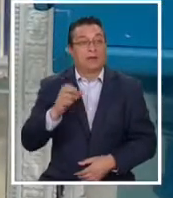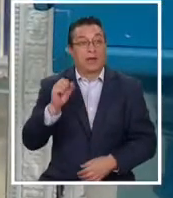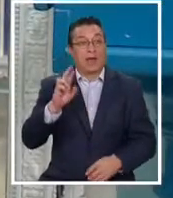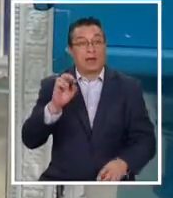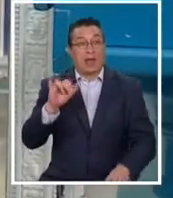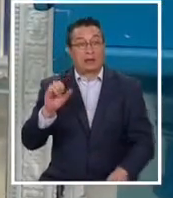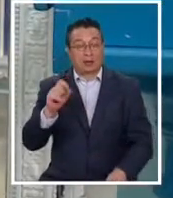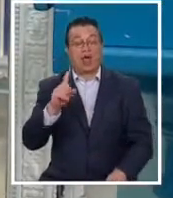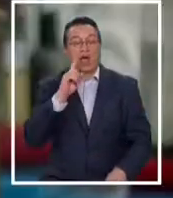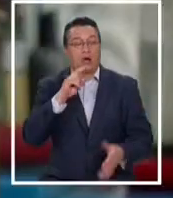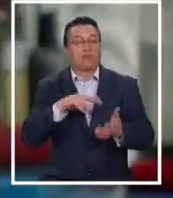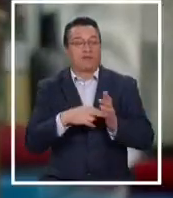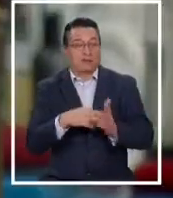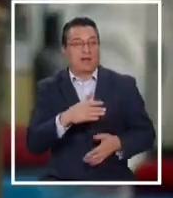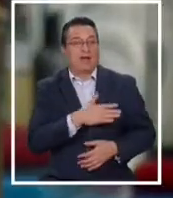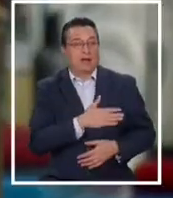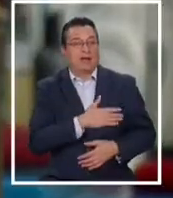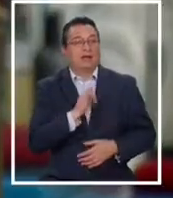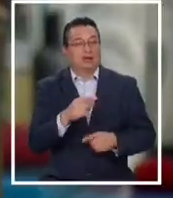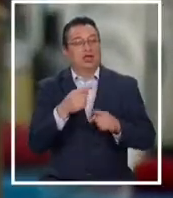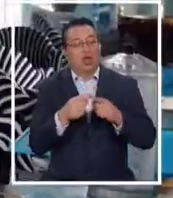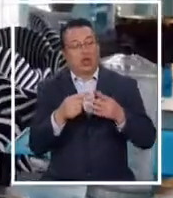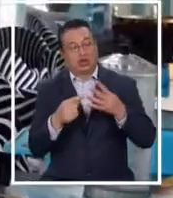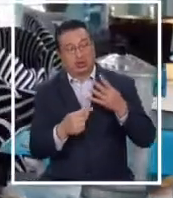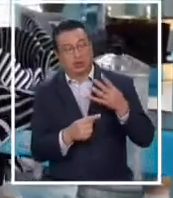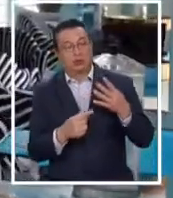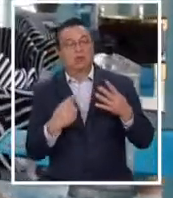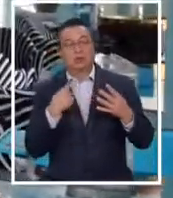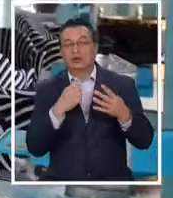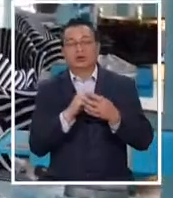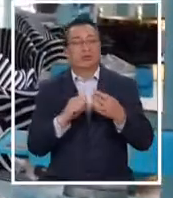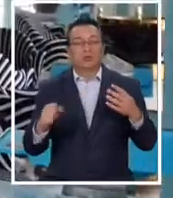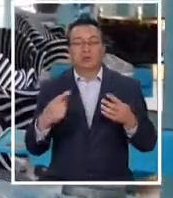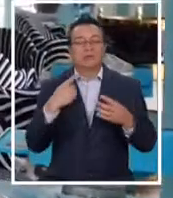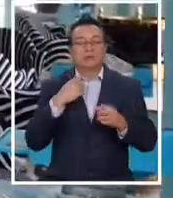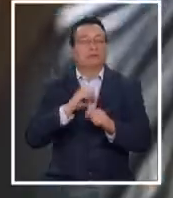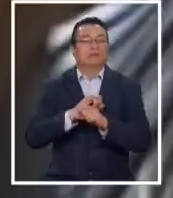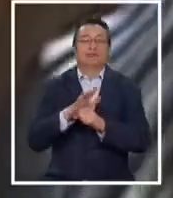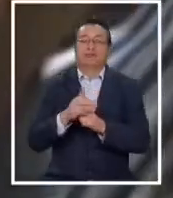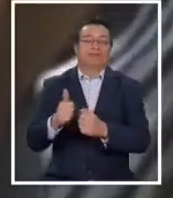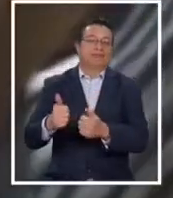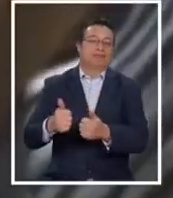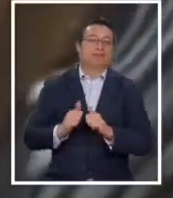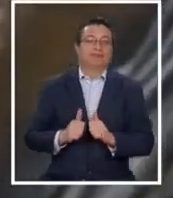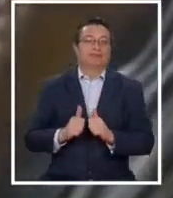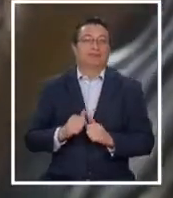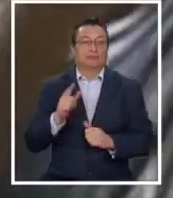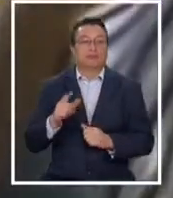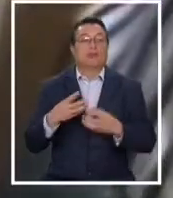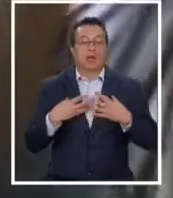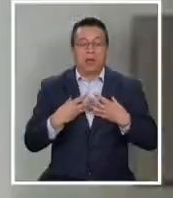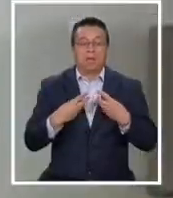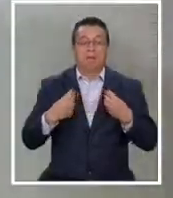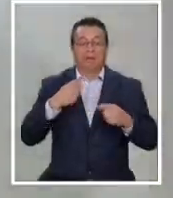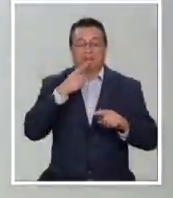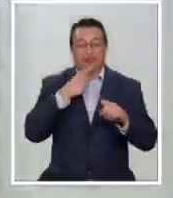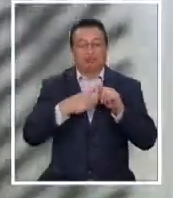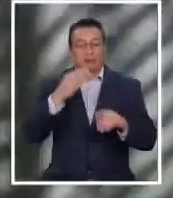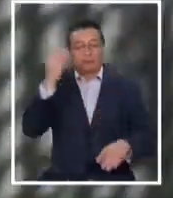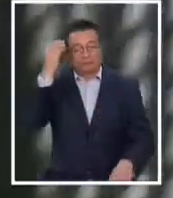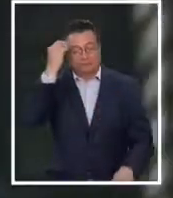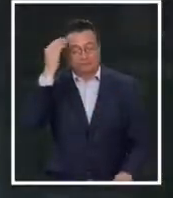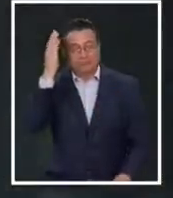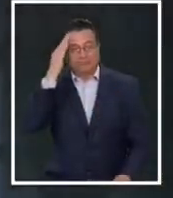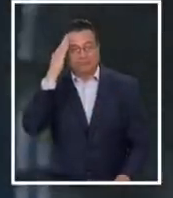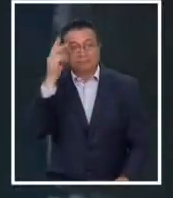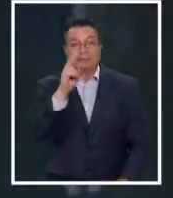arrastraba una cardiopatía y otras patologías que simplemente no pudieron sortear el virus. Pero queda su espíritu y queda su nombre. Uno